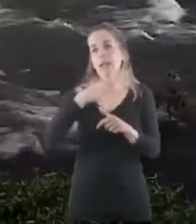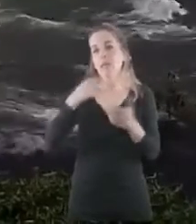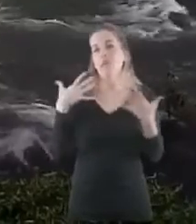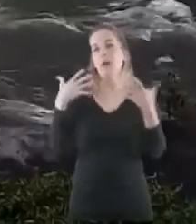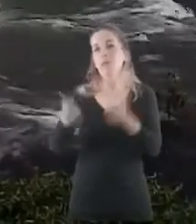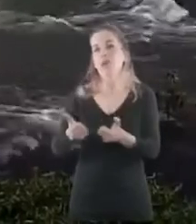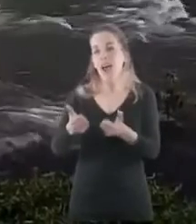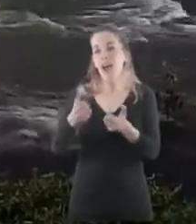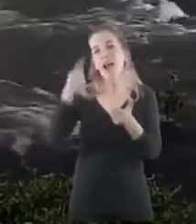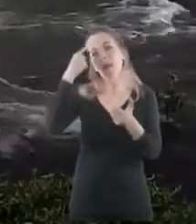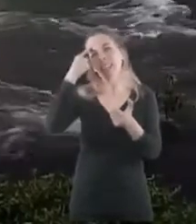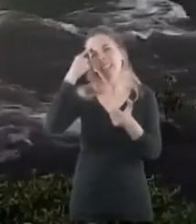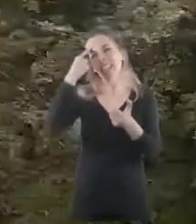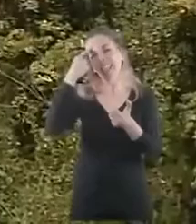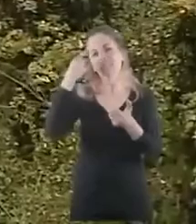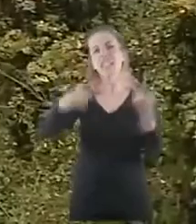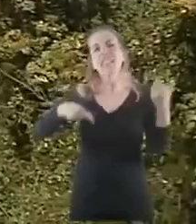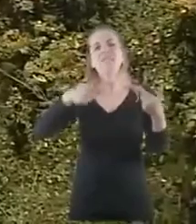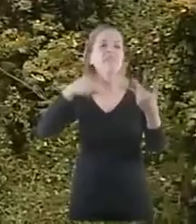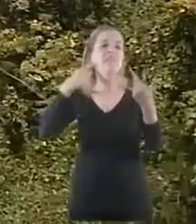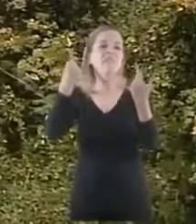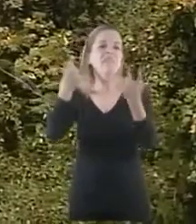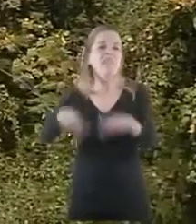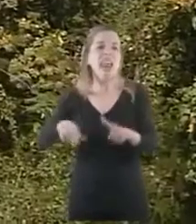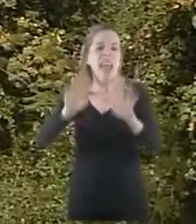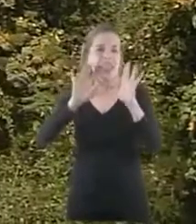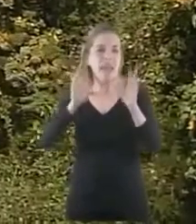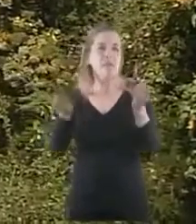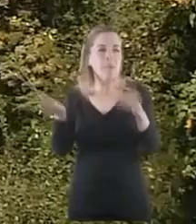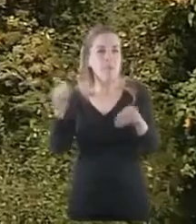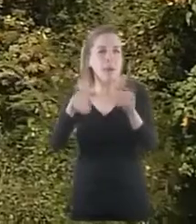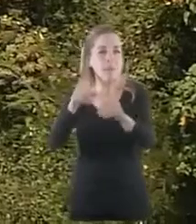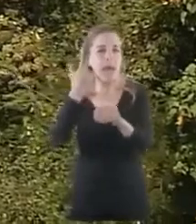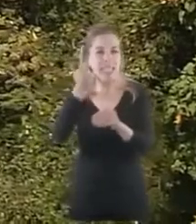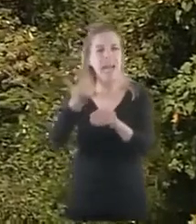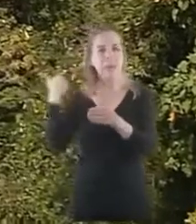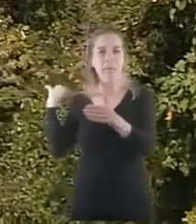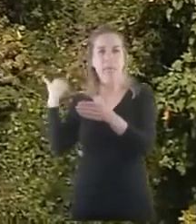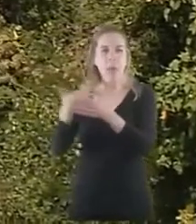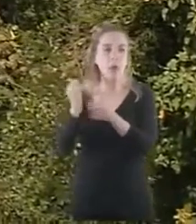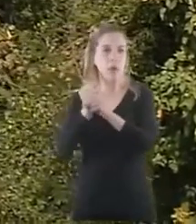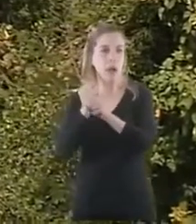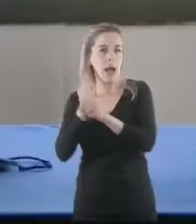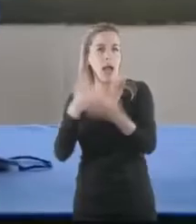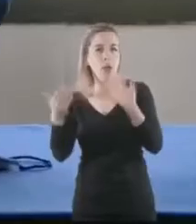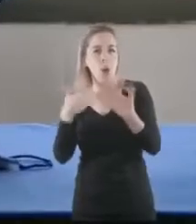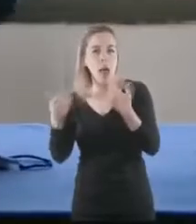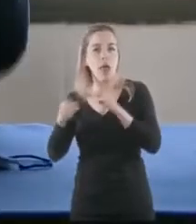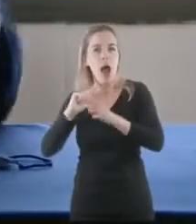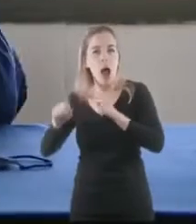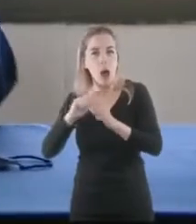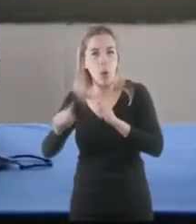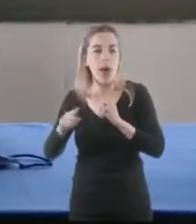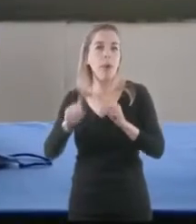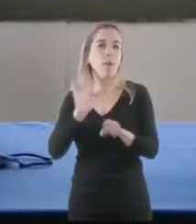con otras ideas que la venimos trabajando y la venimos hablando en conjunto y que en